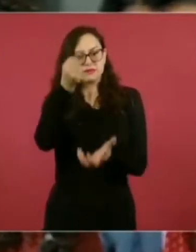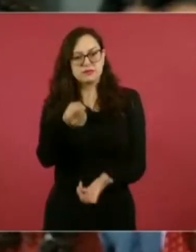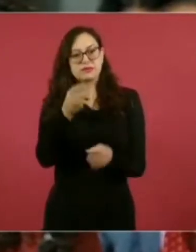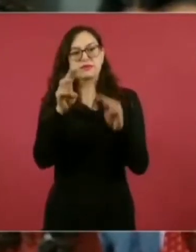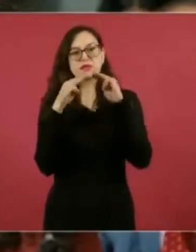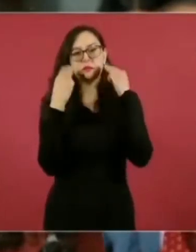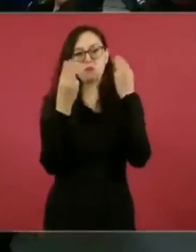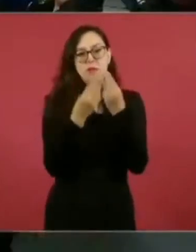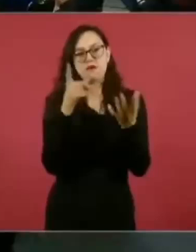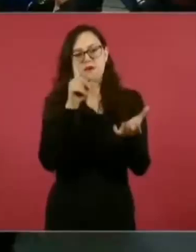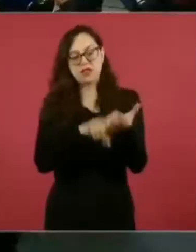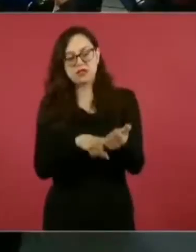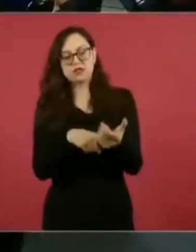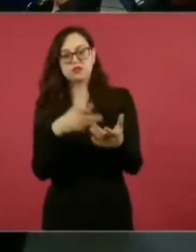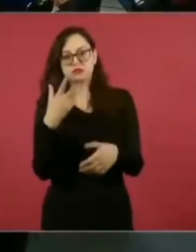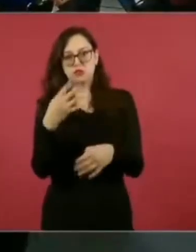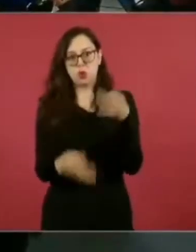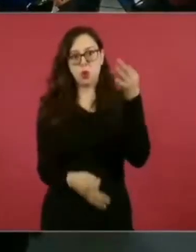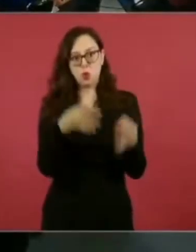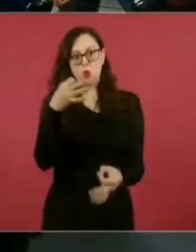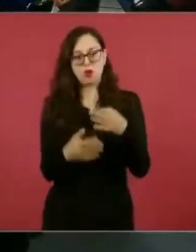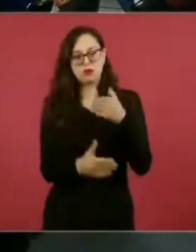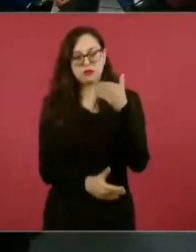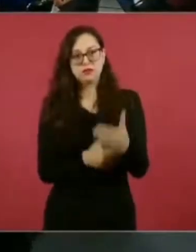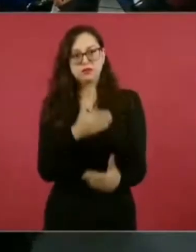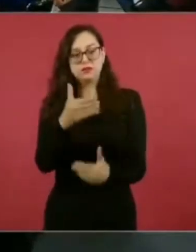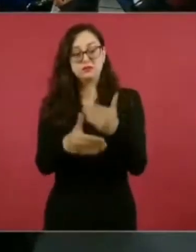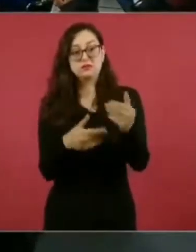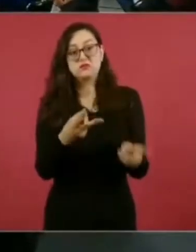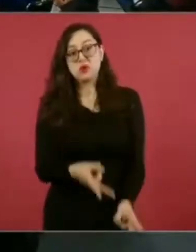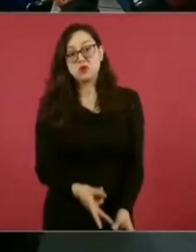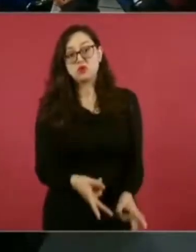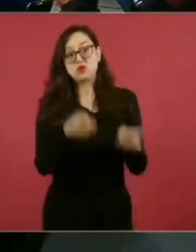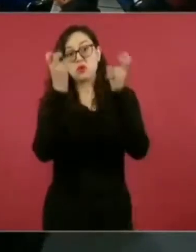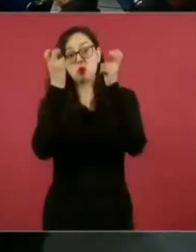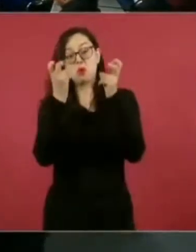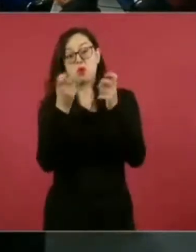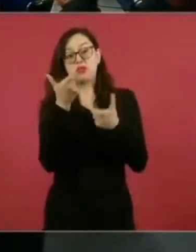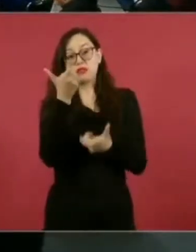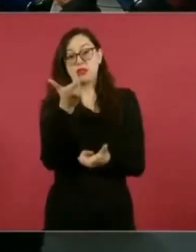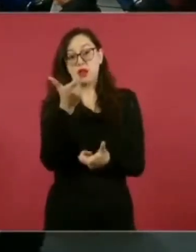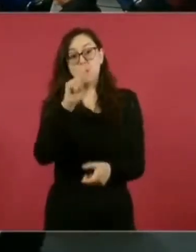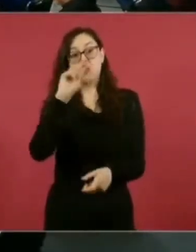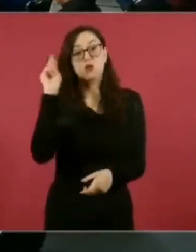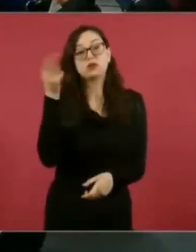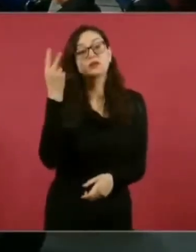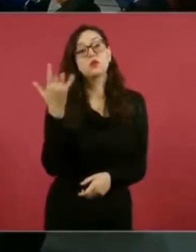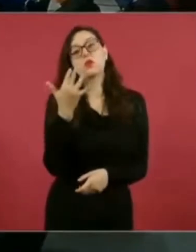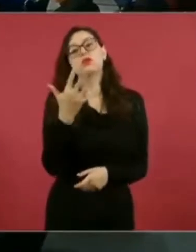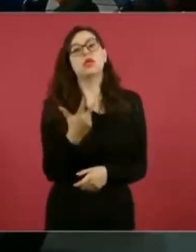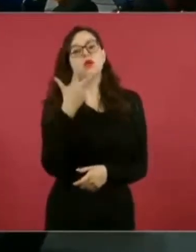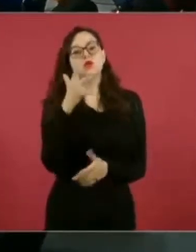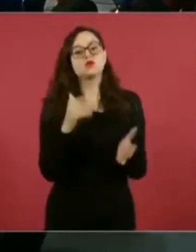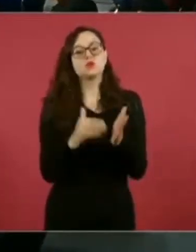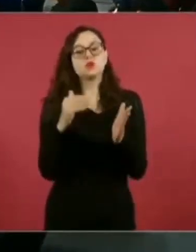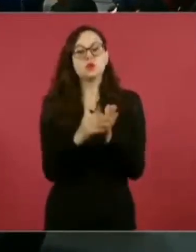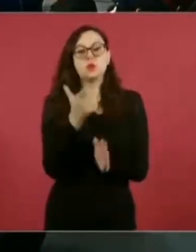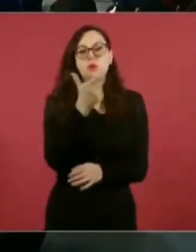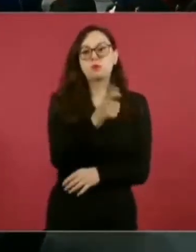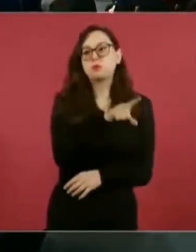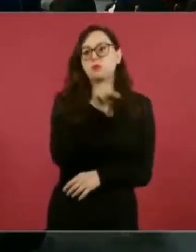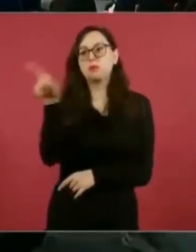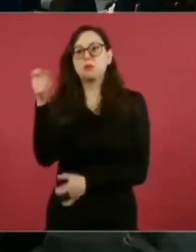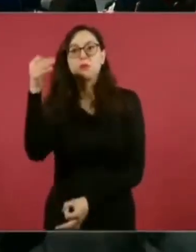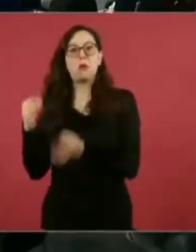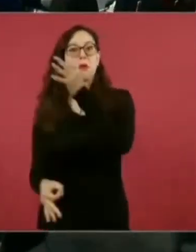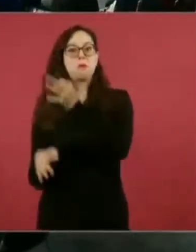ilícita y delincuencia organizada. Un desfalco a la universidad por más de 58 millones de pesos. Y bueno, otra vez